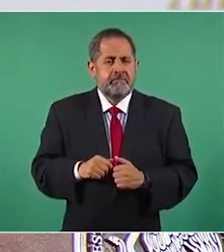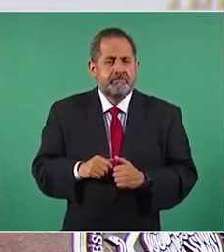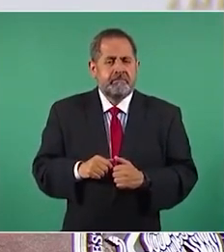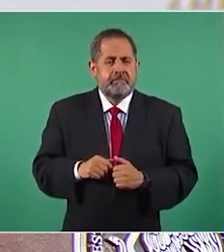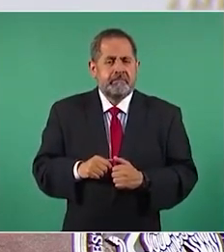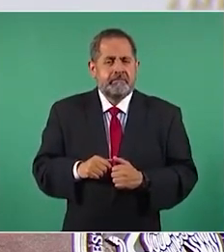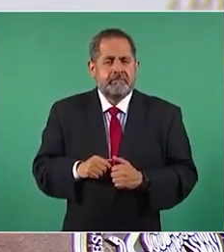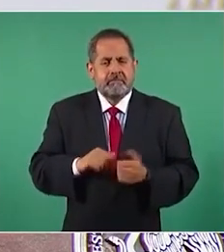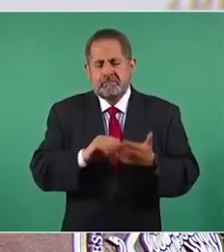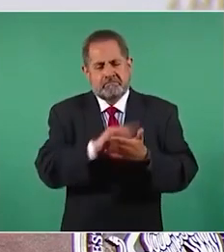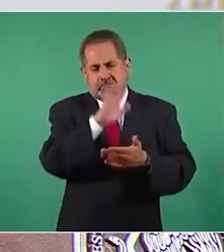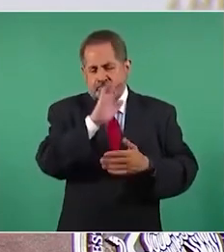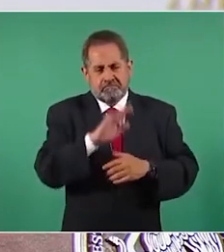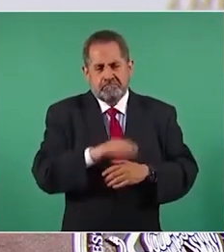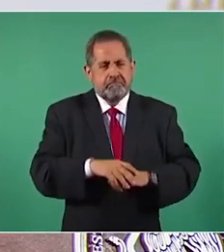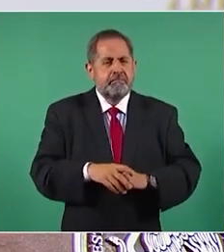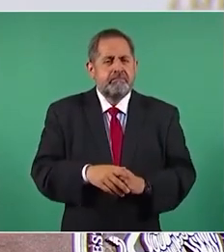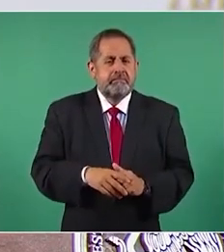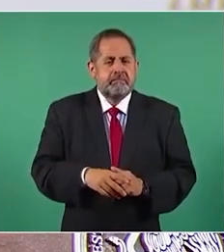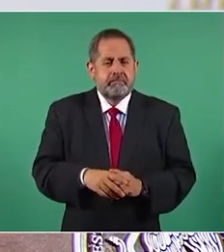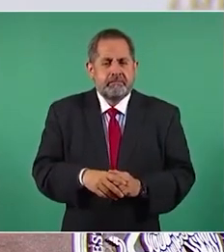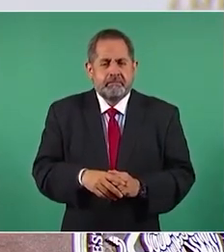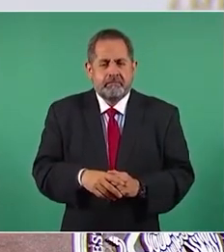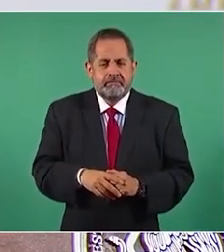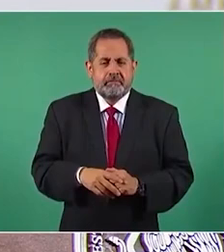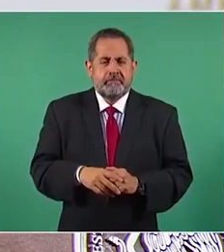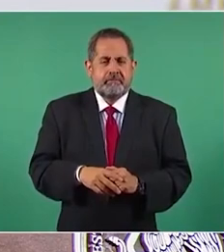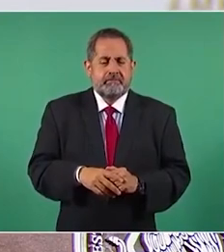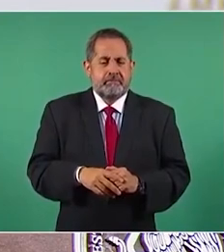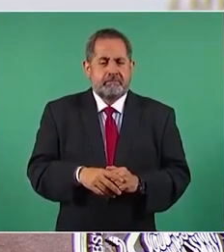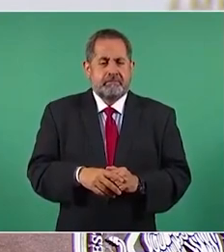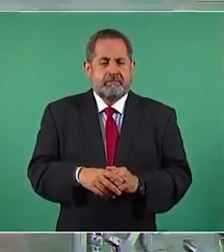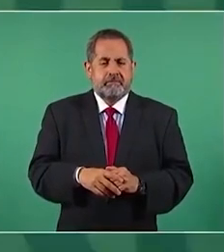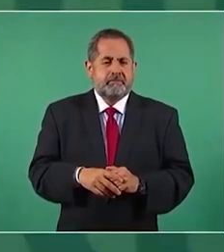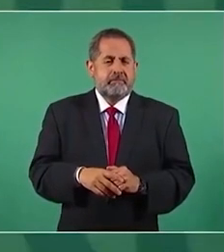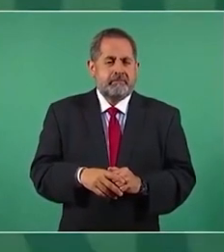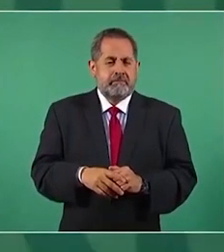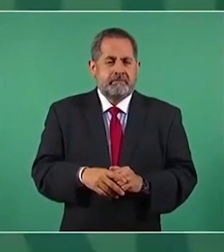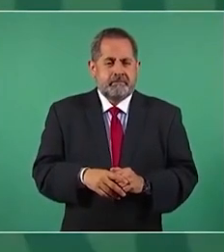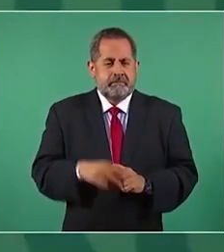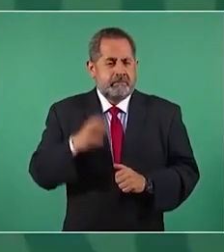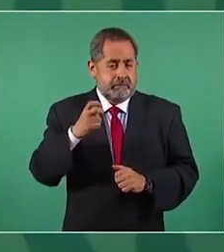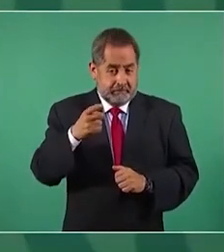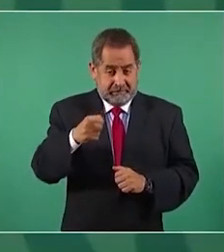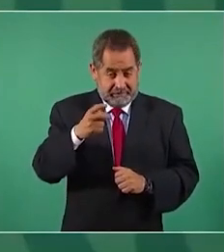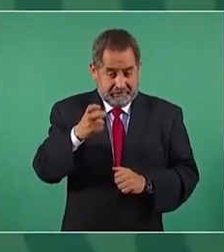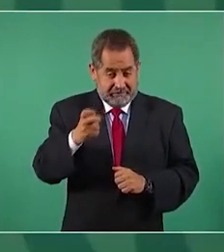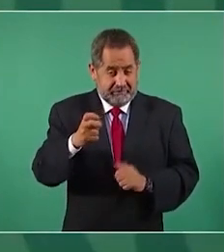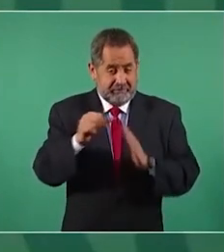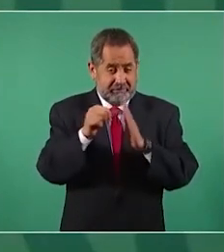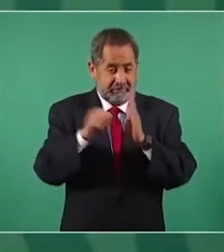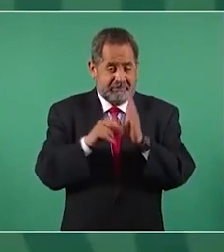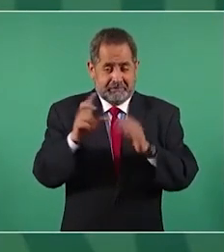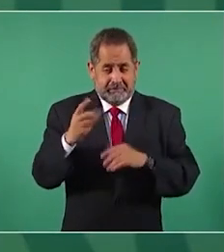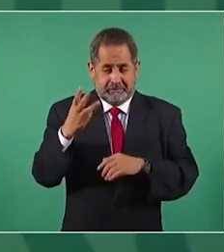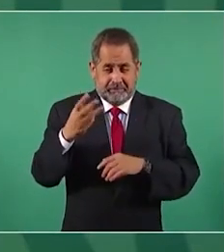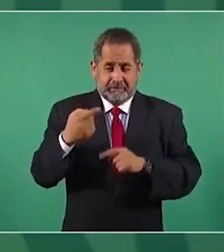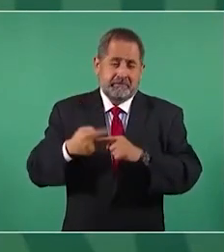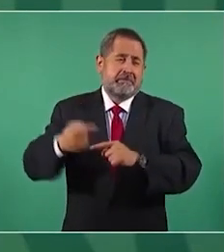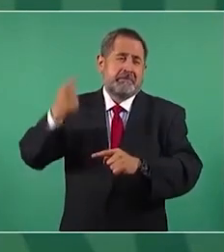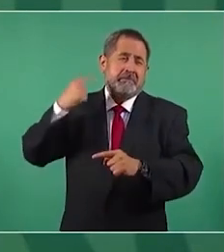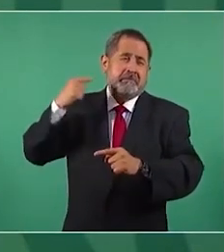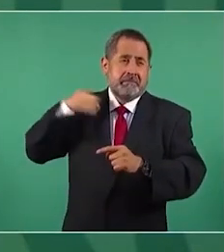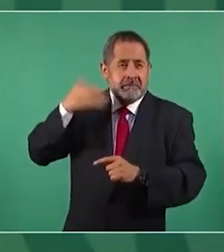deporta esto se aplicó en el